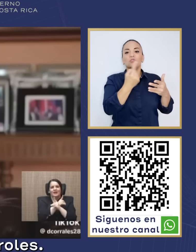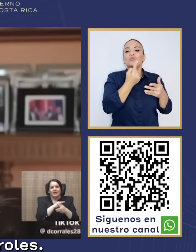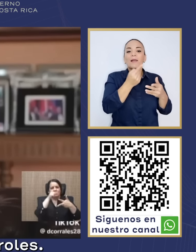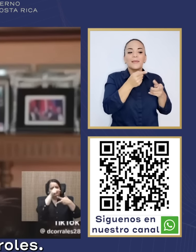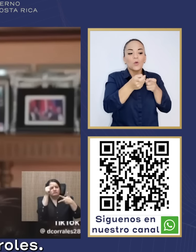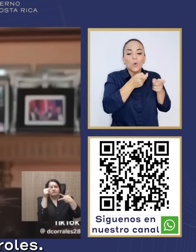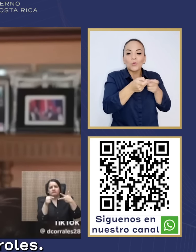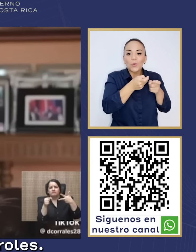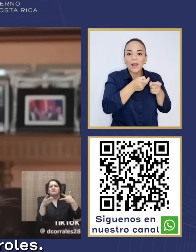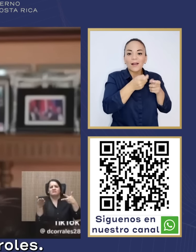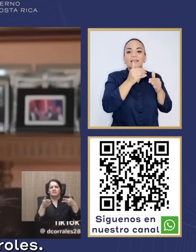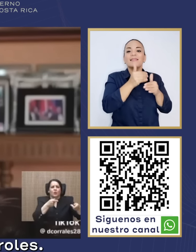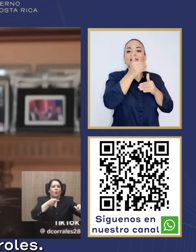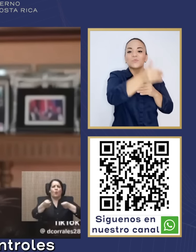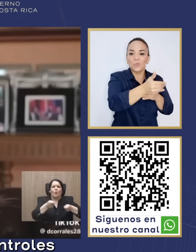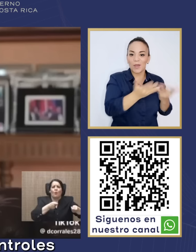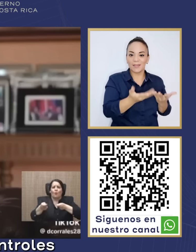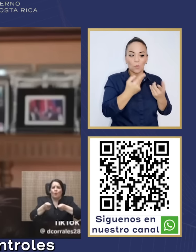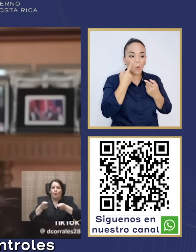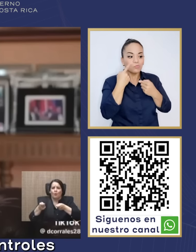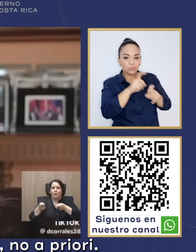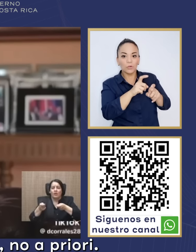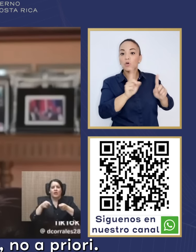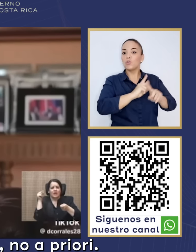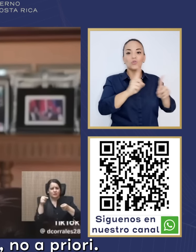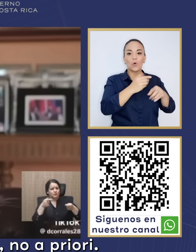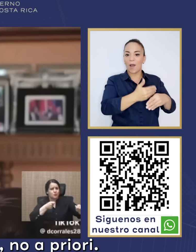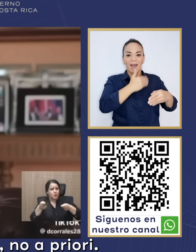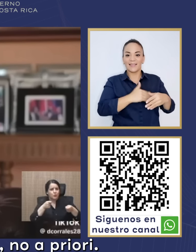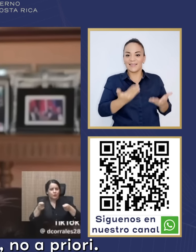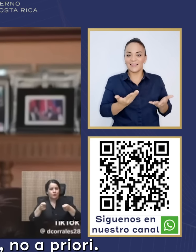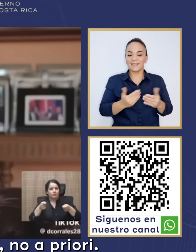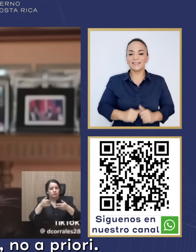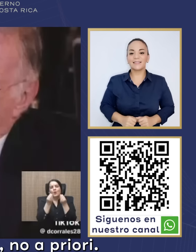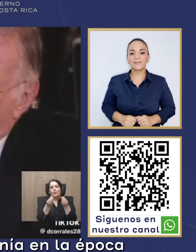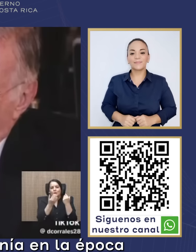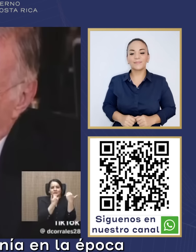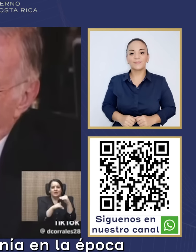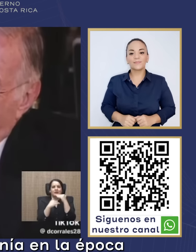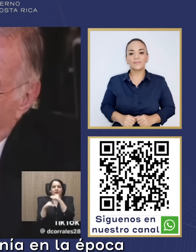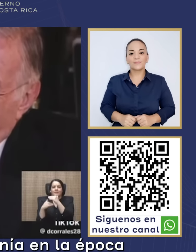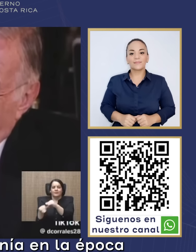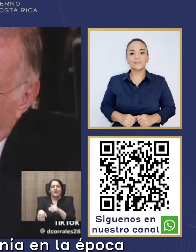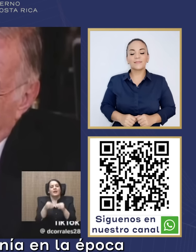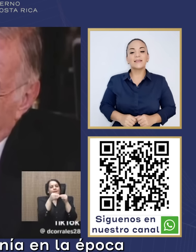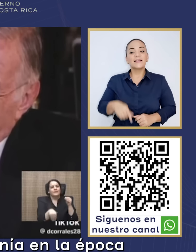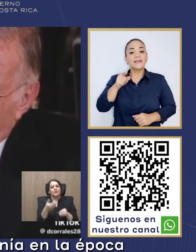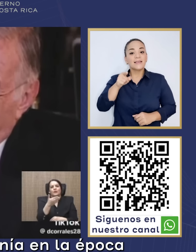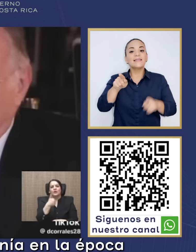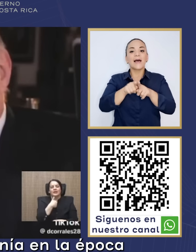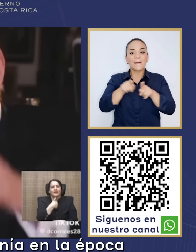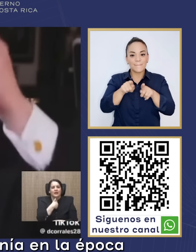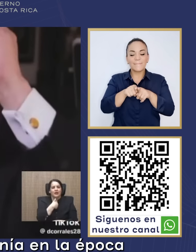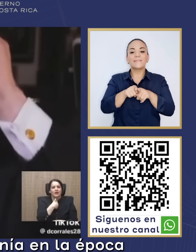solo controles, muchos de esos controles deberían ser a posteriori, no a priori. Mucho menos que lo que tenía